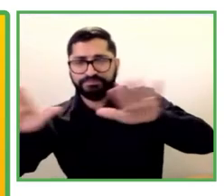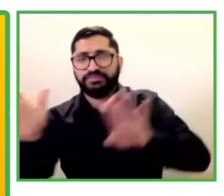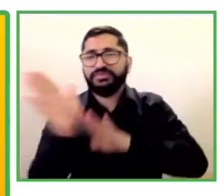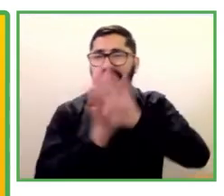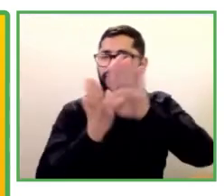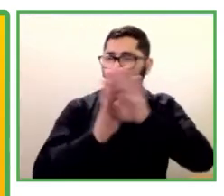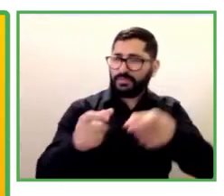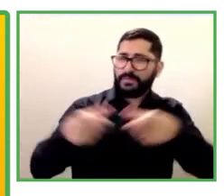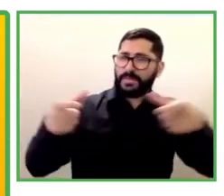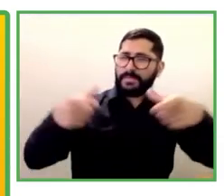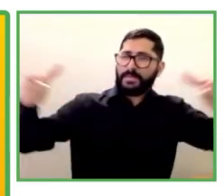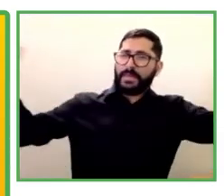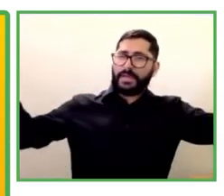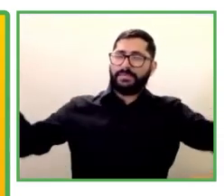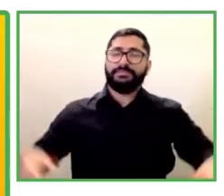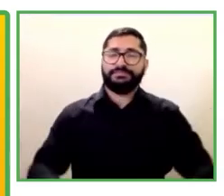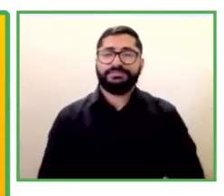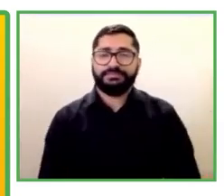Eso es todo.